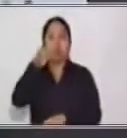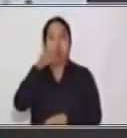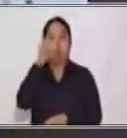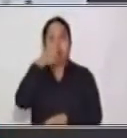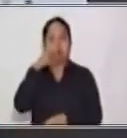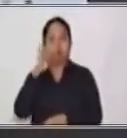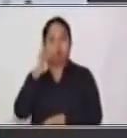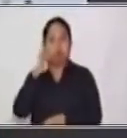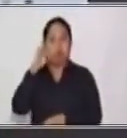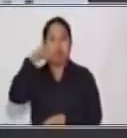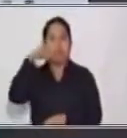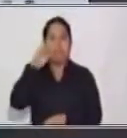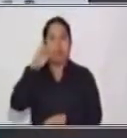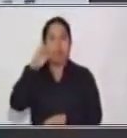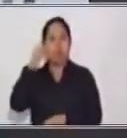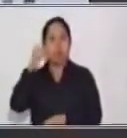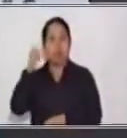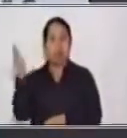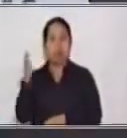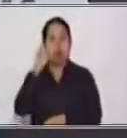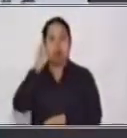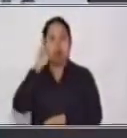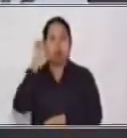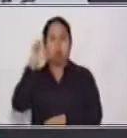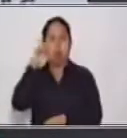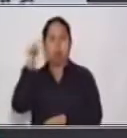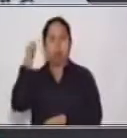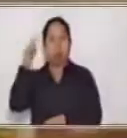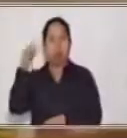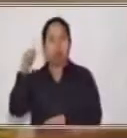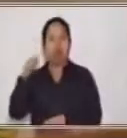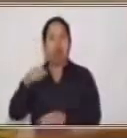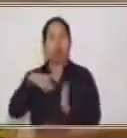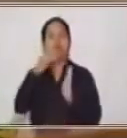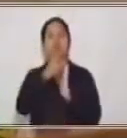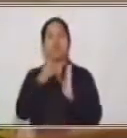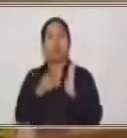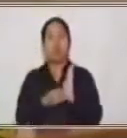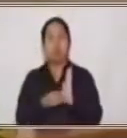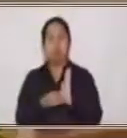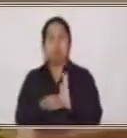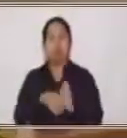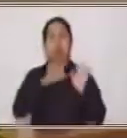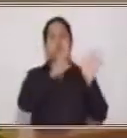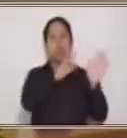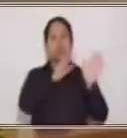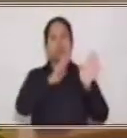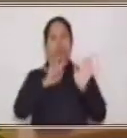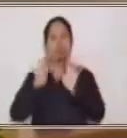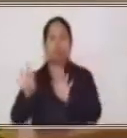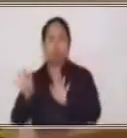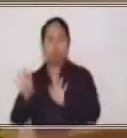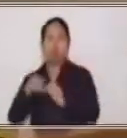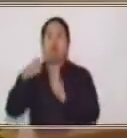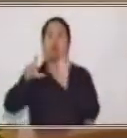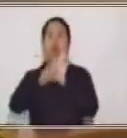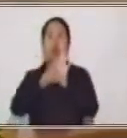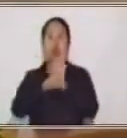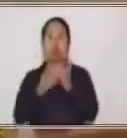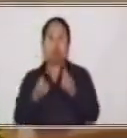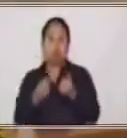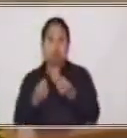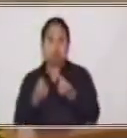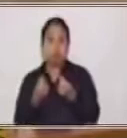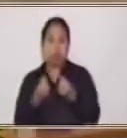emite el decreto gubernativo 879. La nueva ley monetaria que dio vida